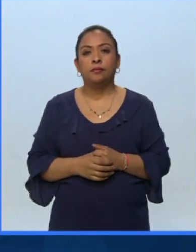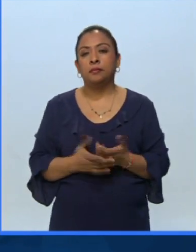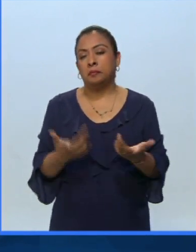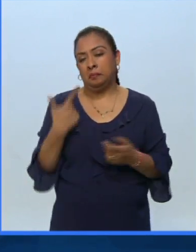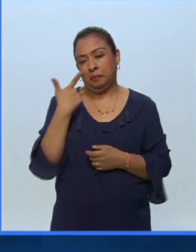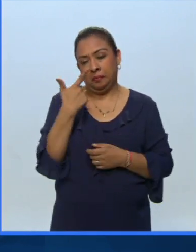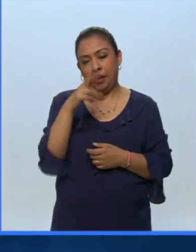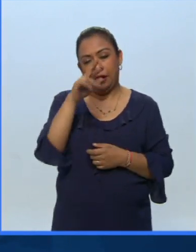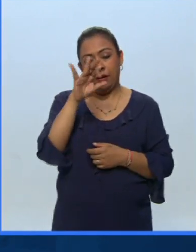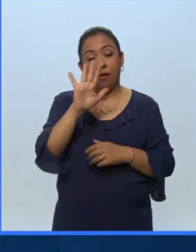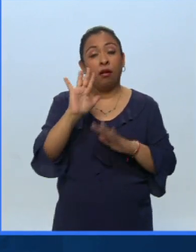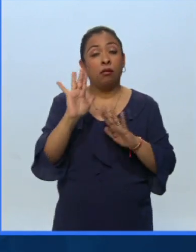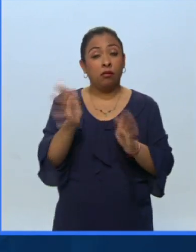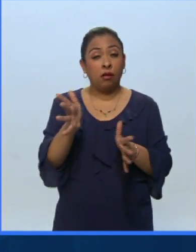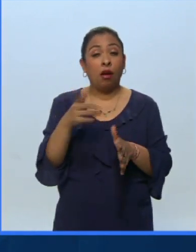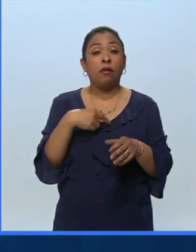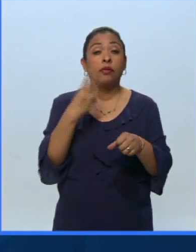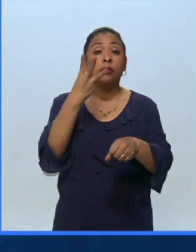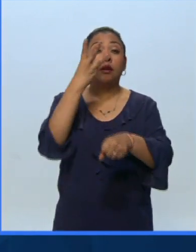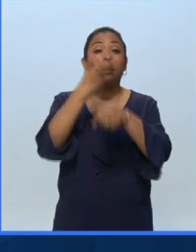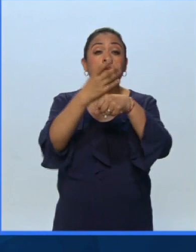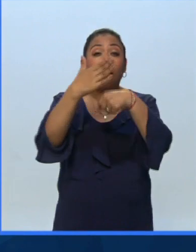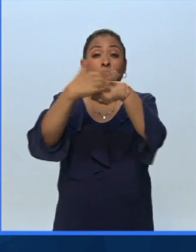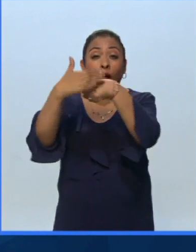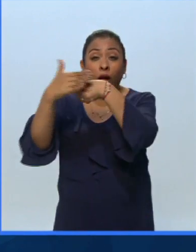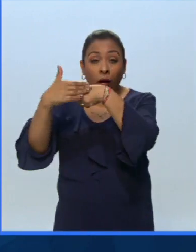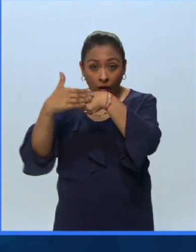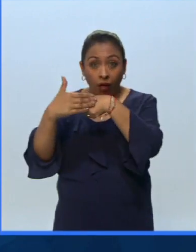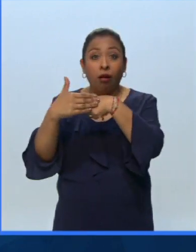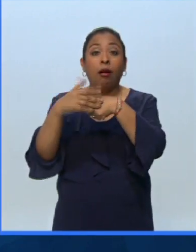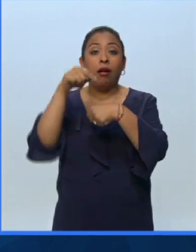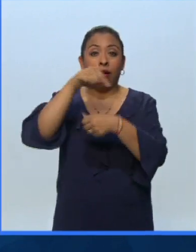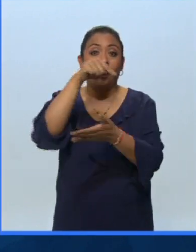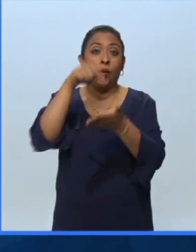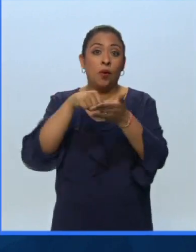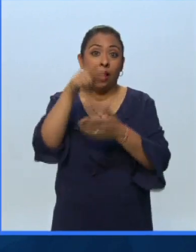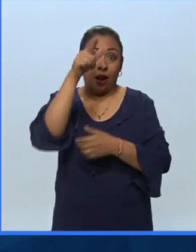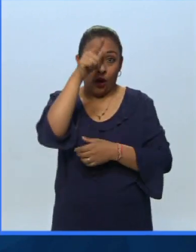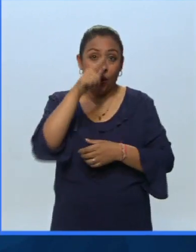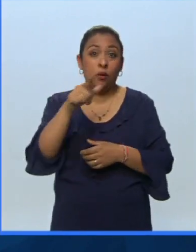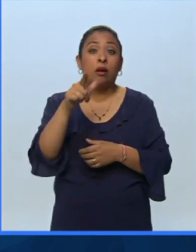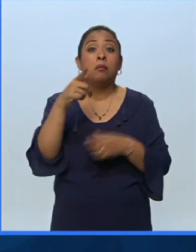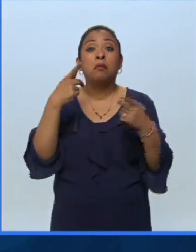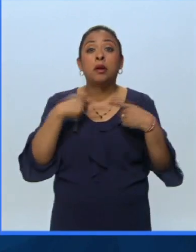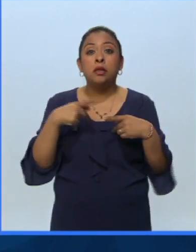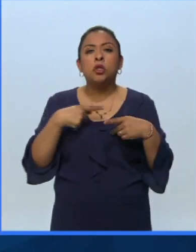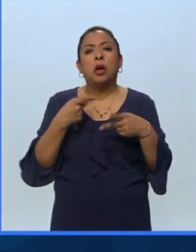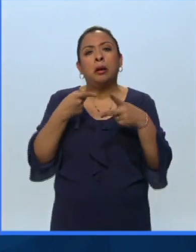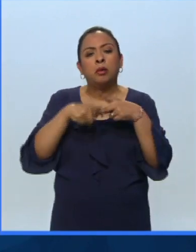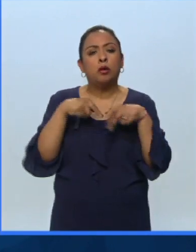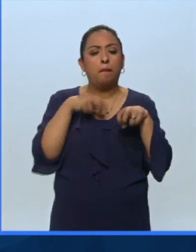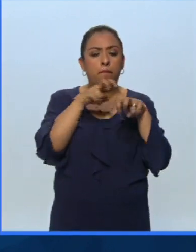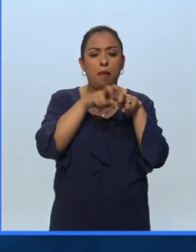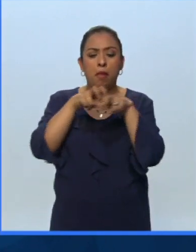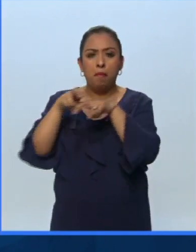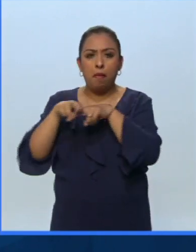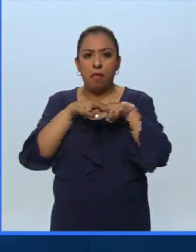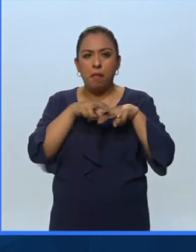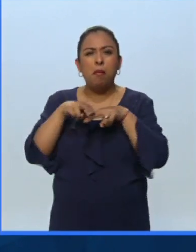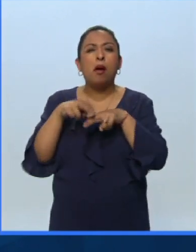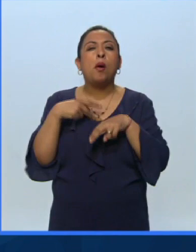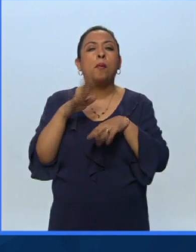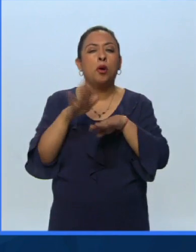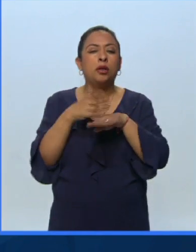Mira Rafa ya dieron la tercera llamada aquí en las Lunas así que la gente empieza a ocupar sus localidades por eso ya estamos